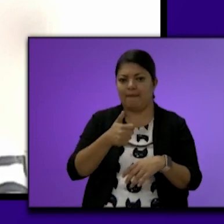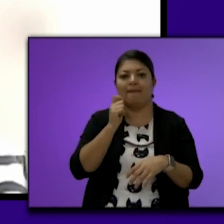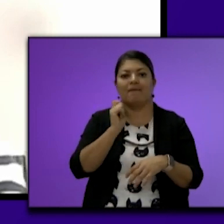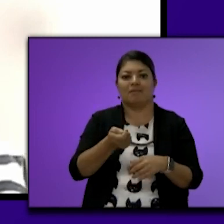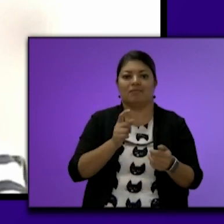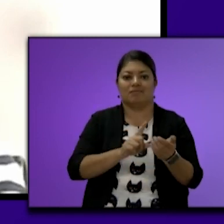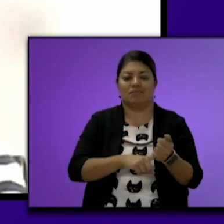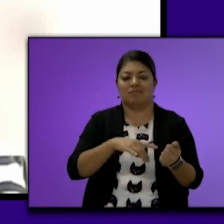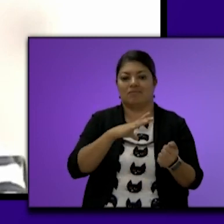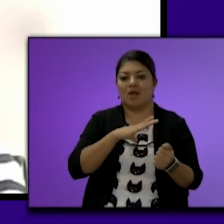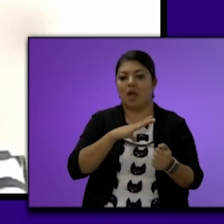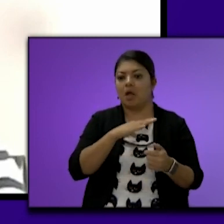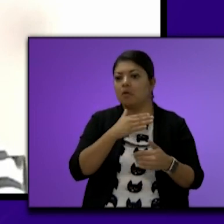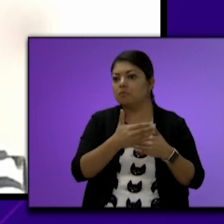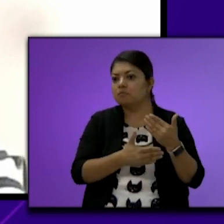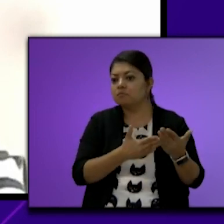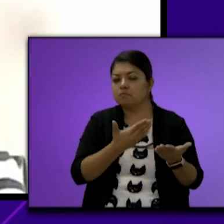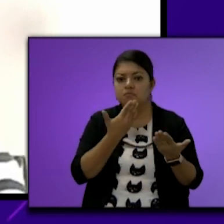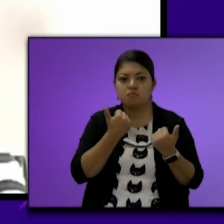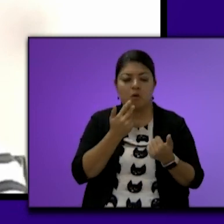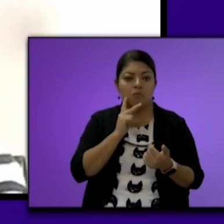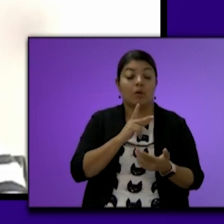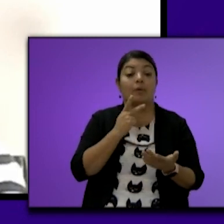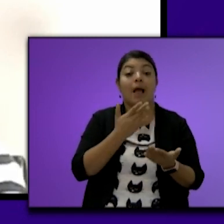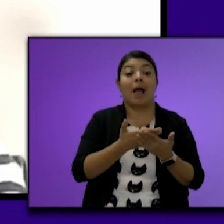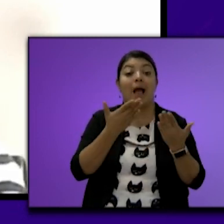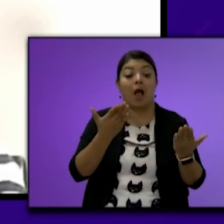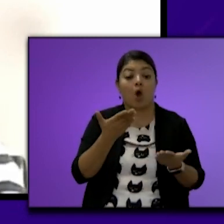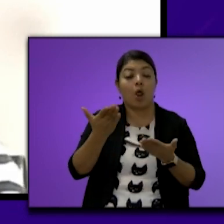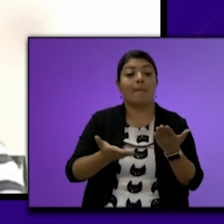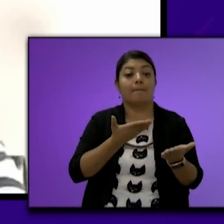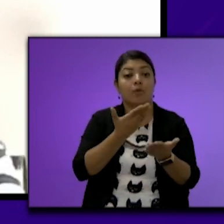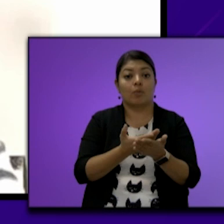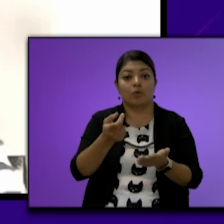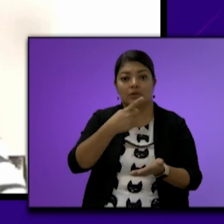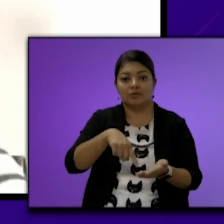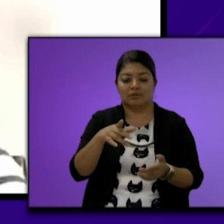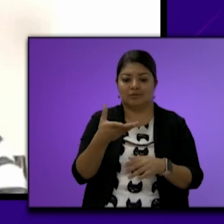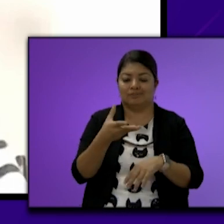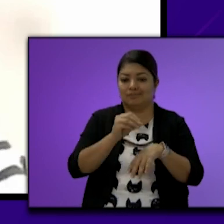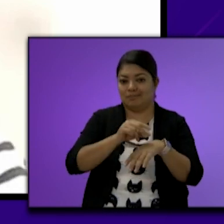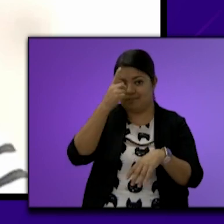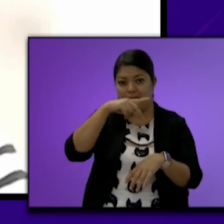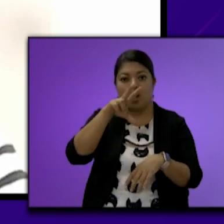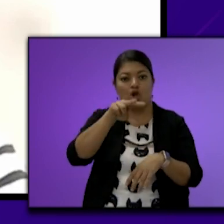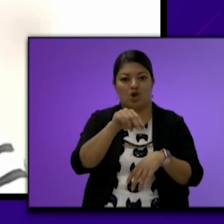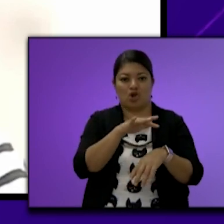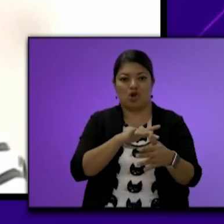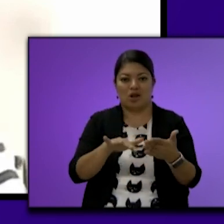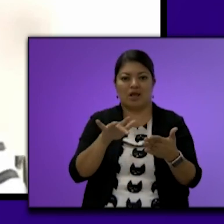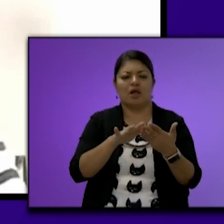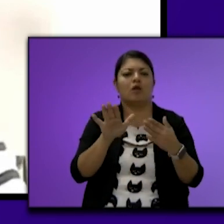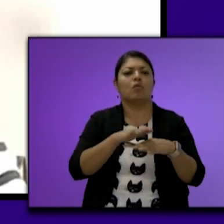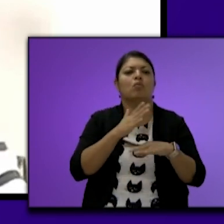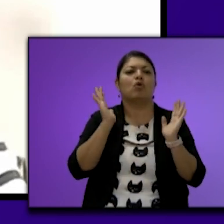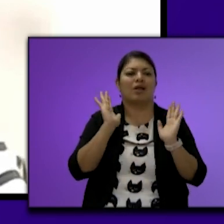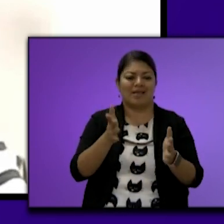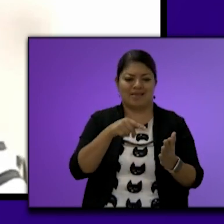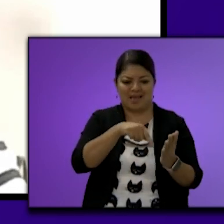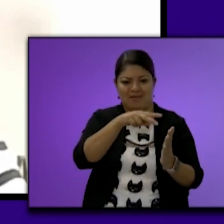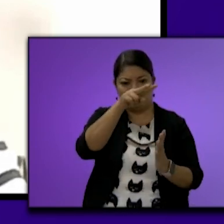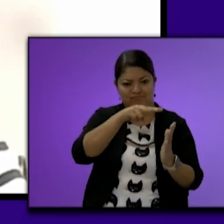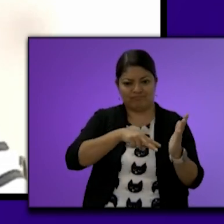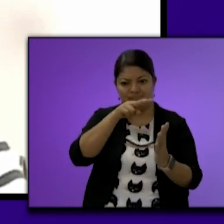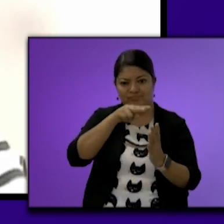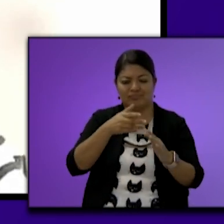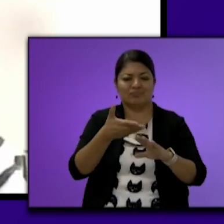planteados como improcedentes De igual manera Se pone a consideración La dispensa de la lectura de los mismos En virtud de que el contenido De todos y